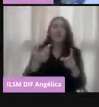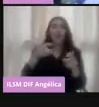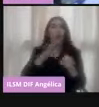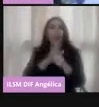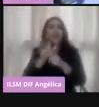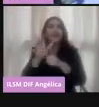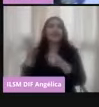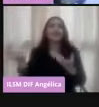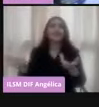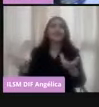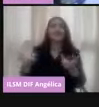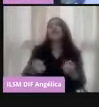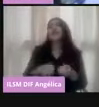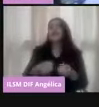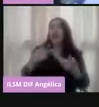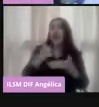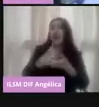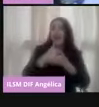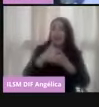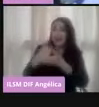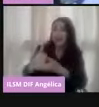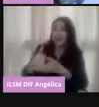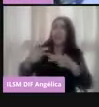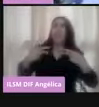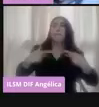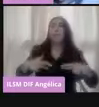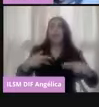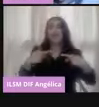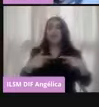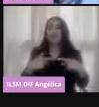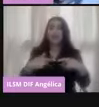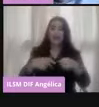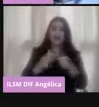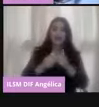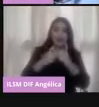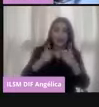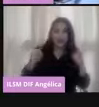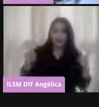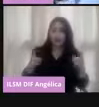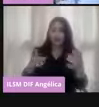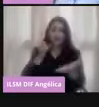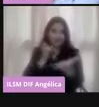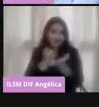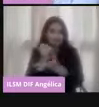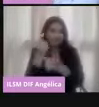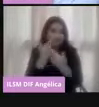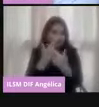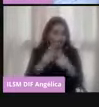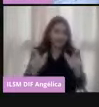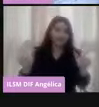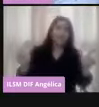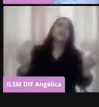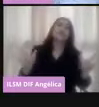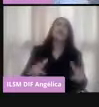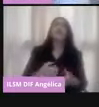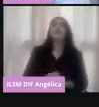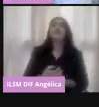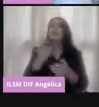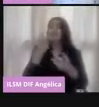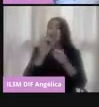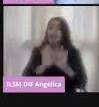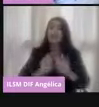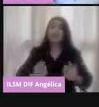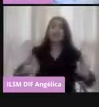al desarrollo de la vida democrática. Esto es muy importante porque a veces